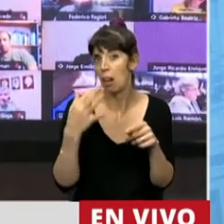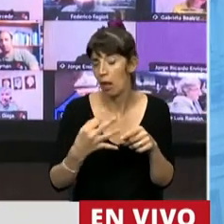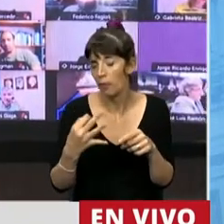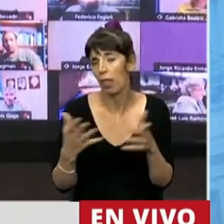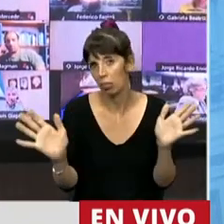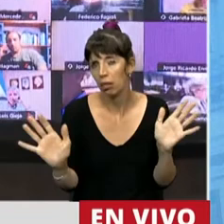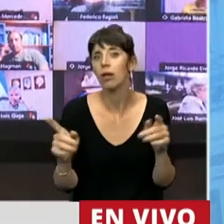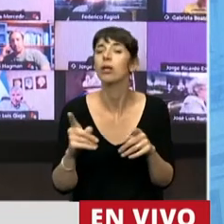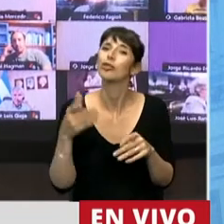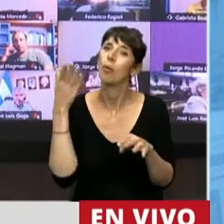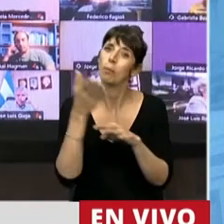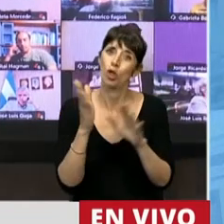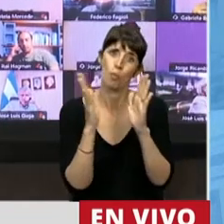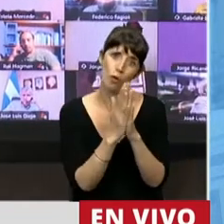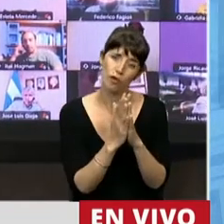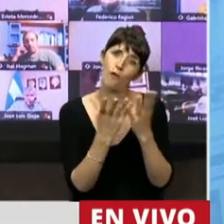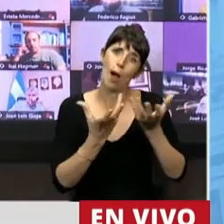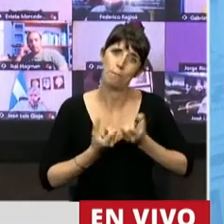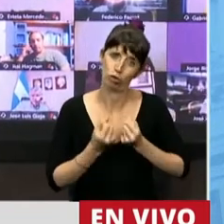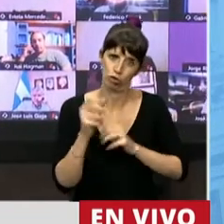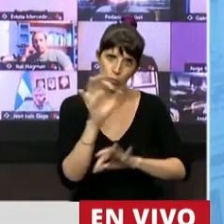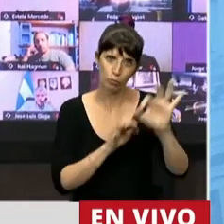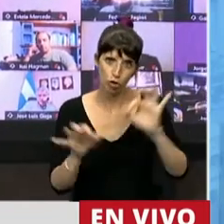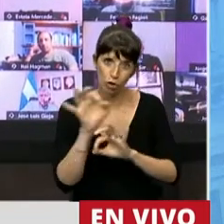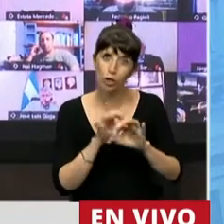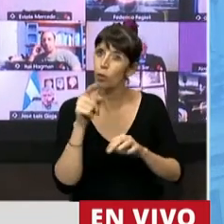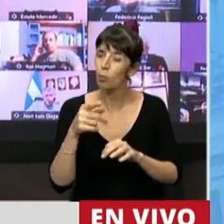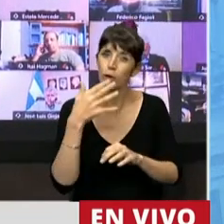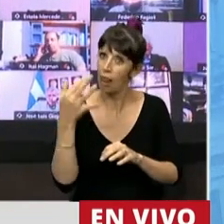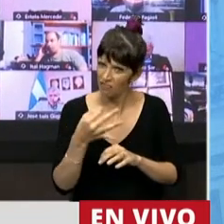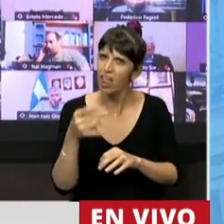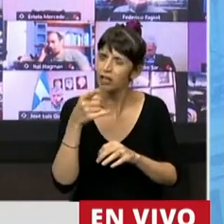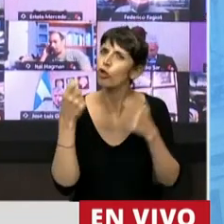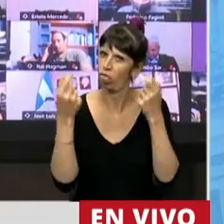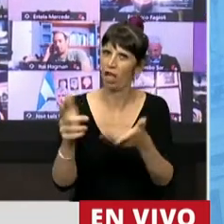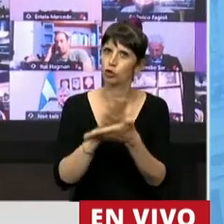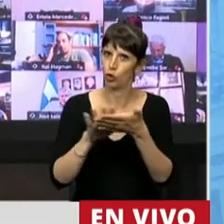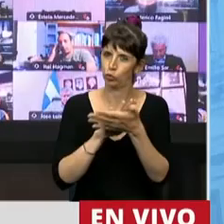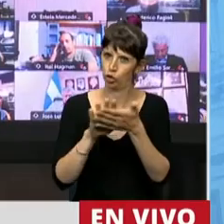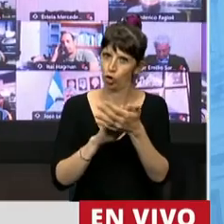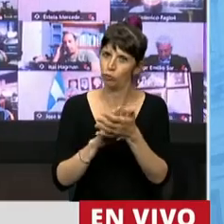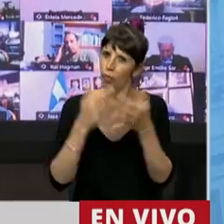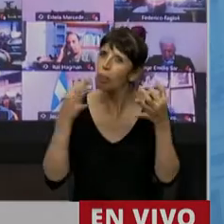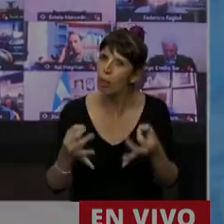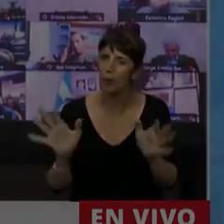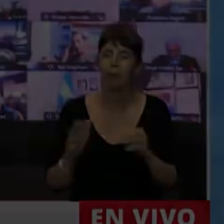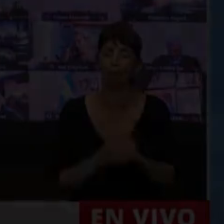acompañemos este proyecto porque realmente vamos a dar una verdadera respuesta. Muchas gracias. Gracias, diputada.